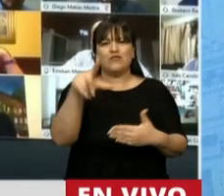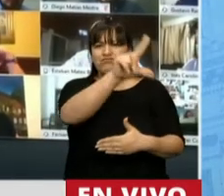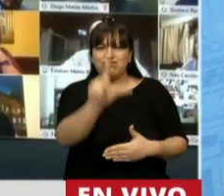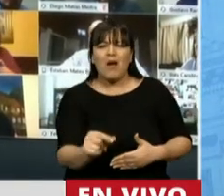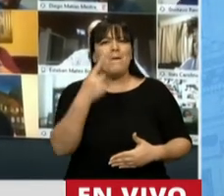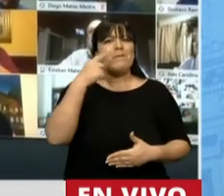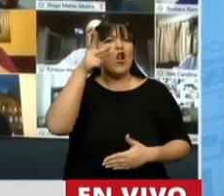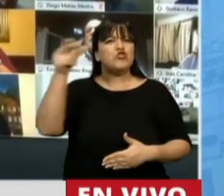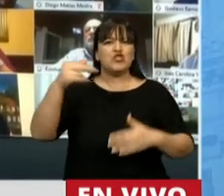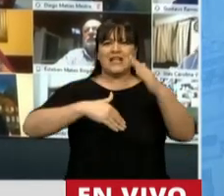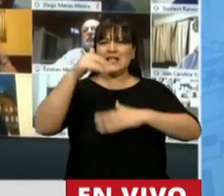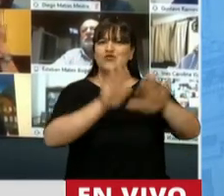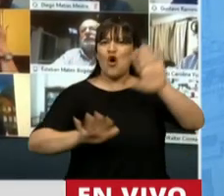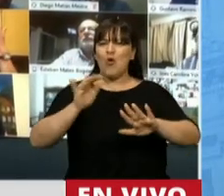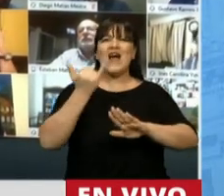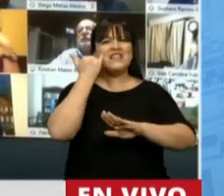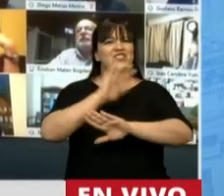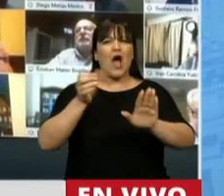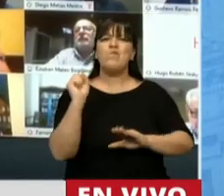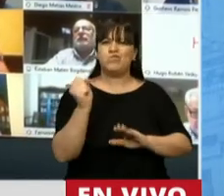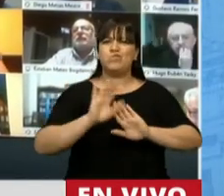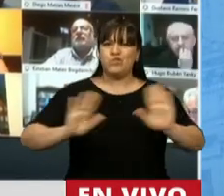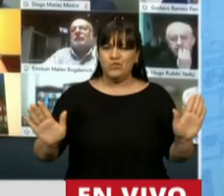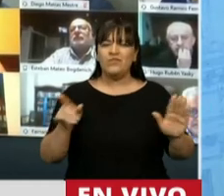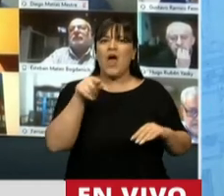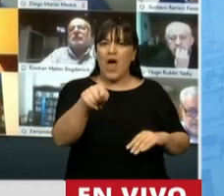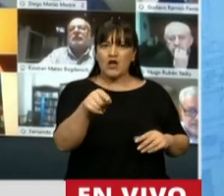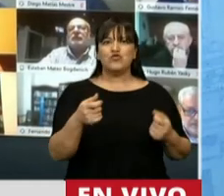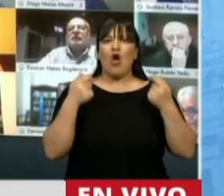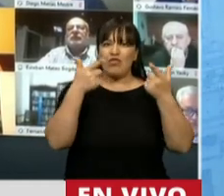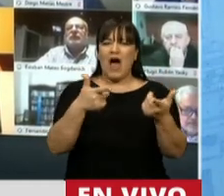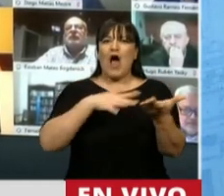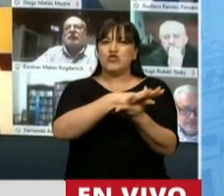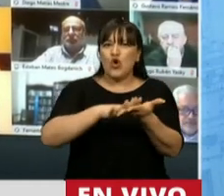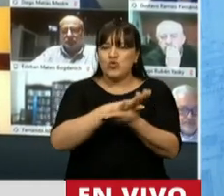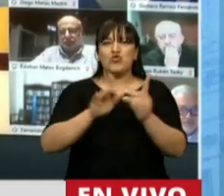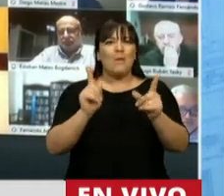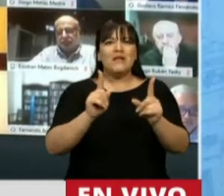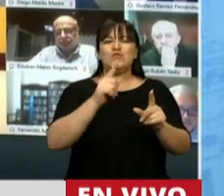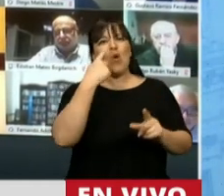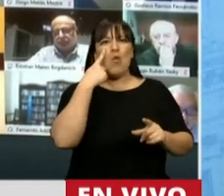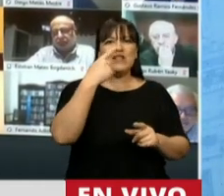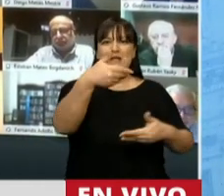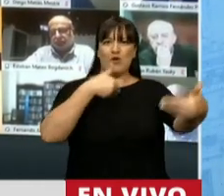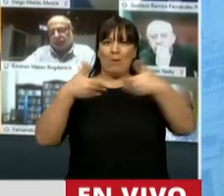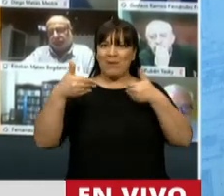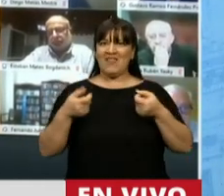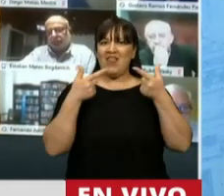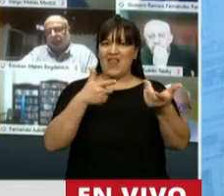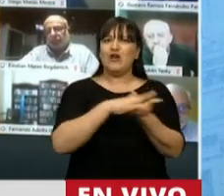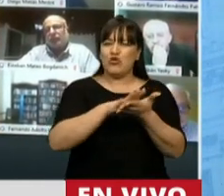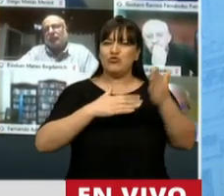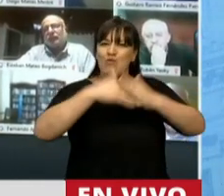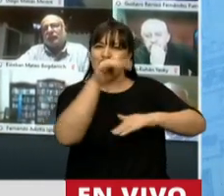obras. Eso hizo no solamente la capacidad de respuesta de los intendentes en cada uno de los municipios, sino la